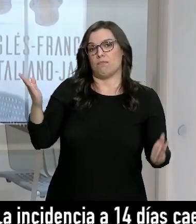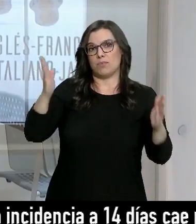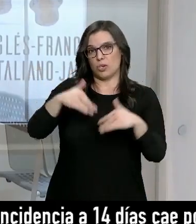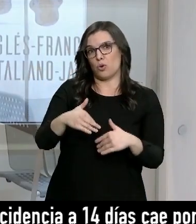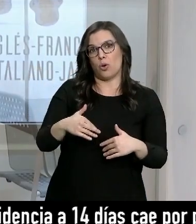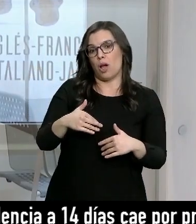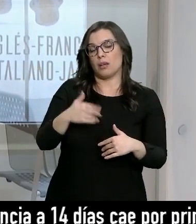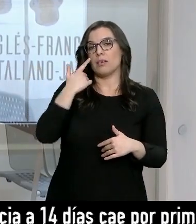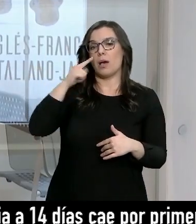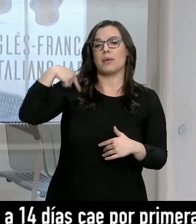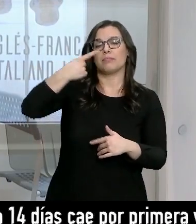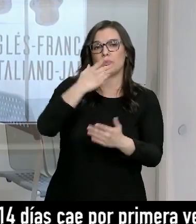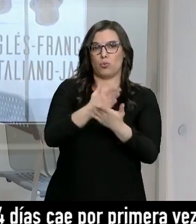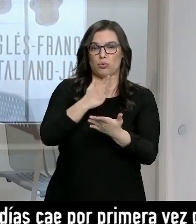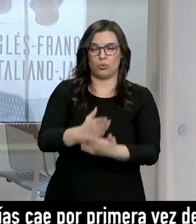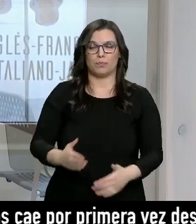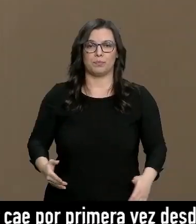a la carga hasta el próximo curso.